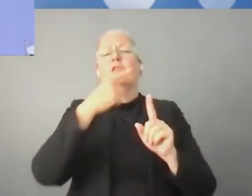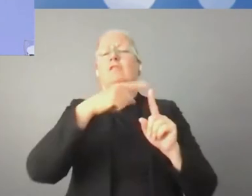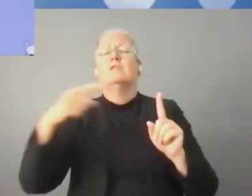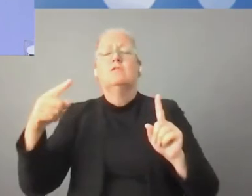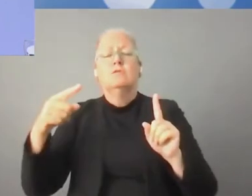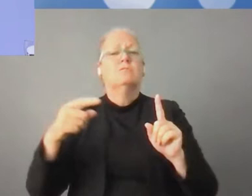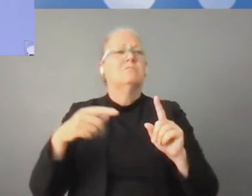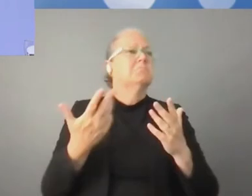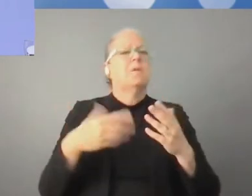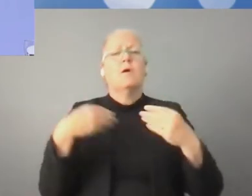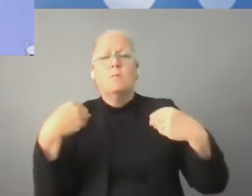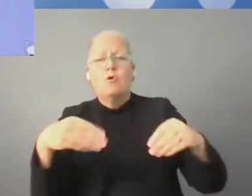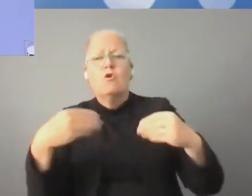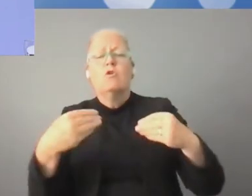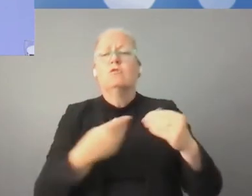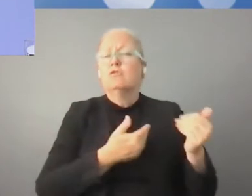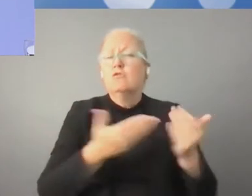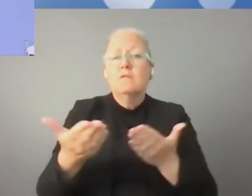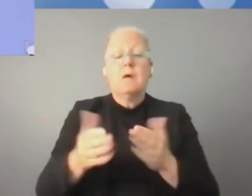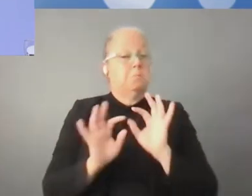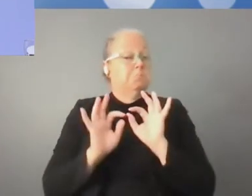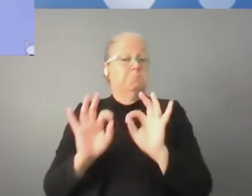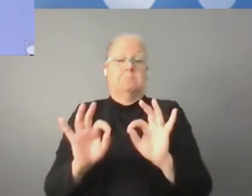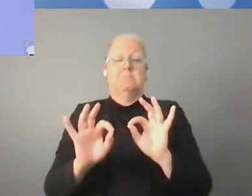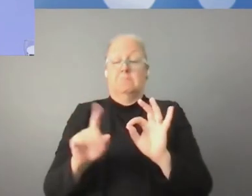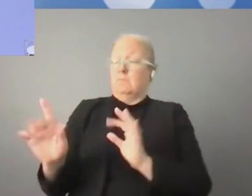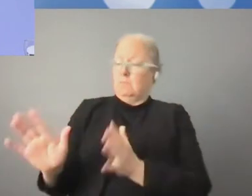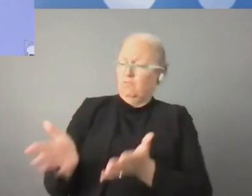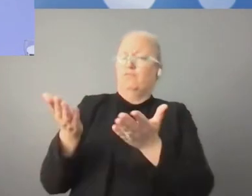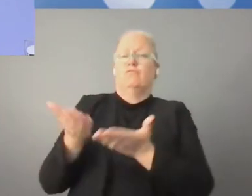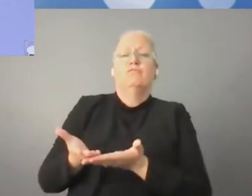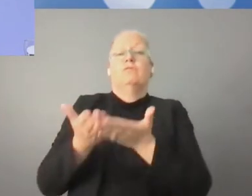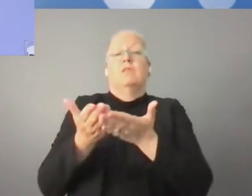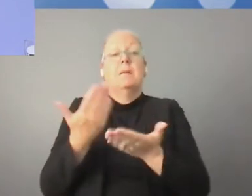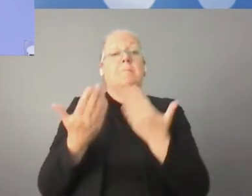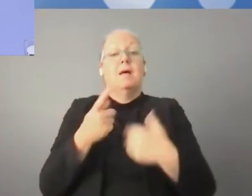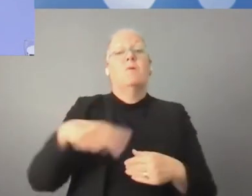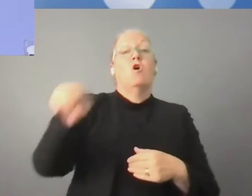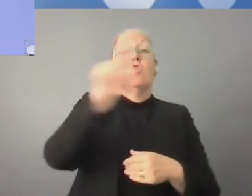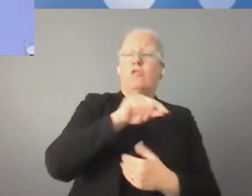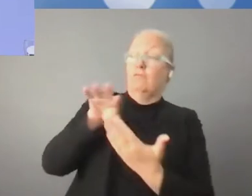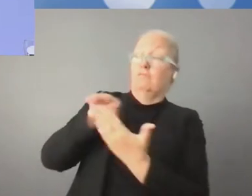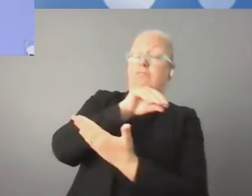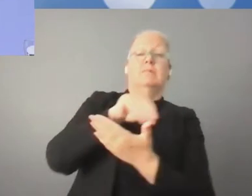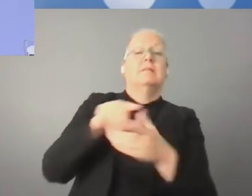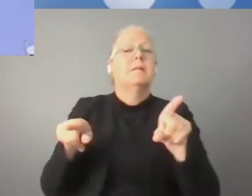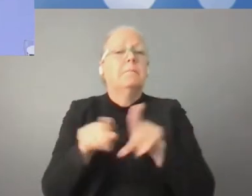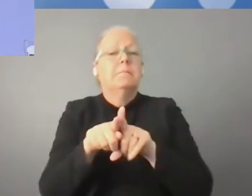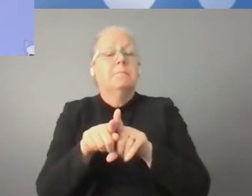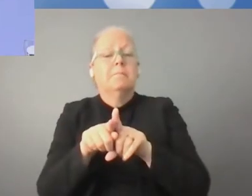las propuestas regulatorias en el ámbito de la digitalización. Y nosotros, obviamente, con